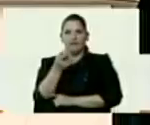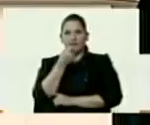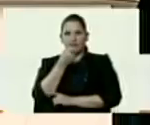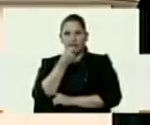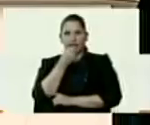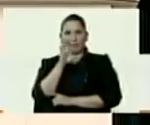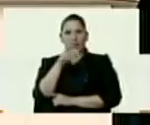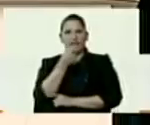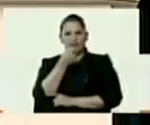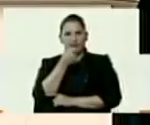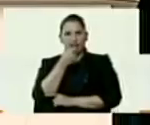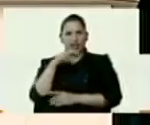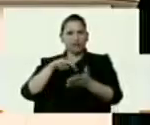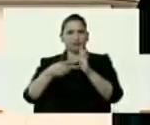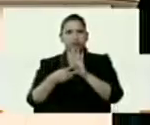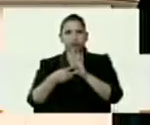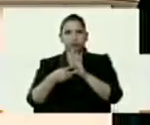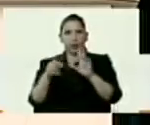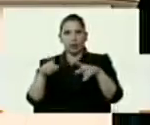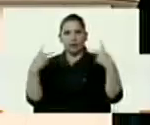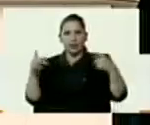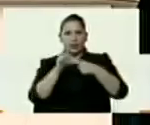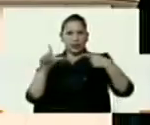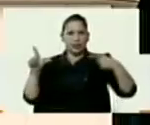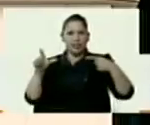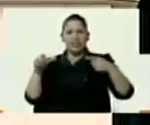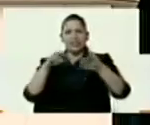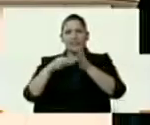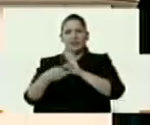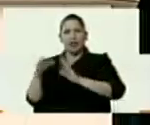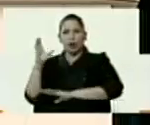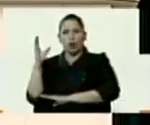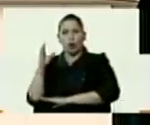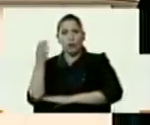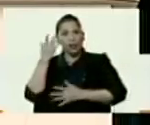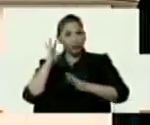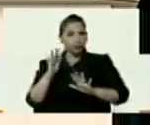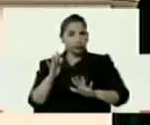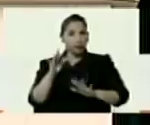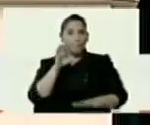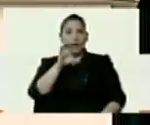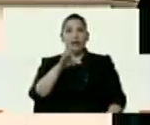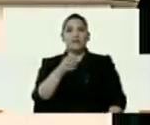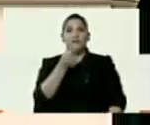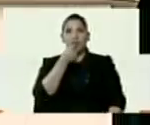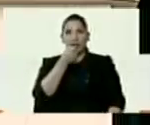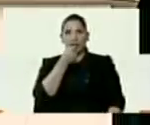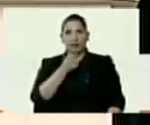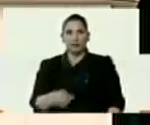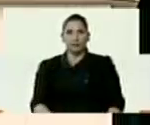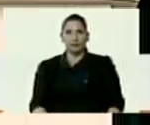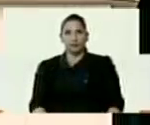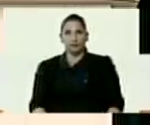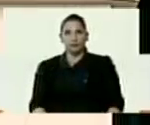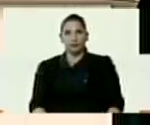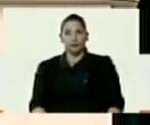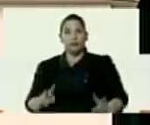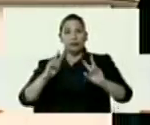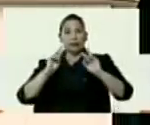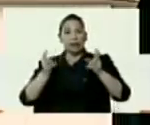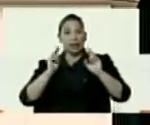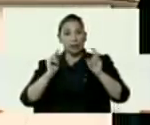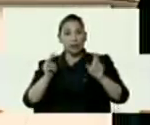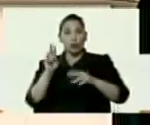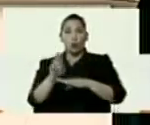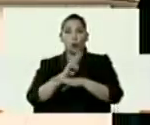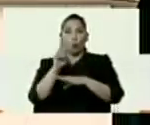país verde, para ellos, en la revista Semana, es Colombia. Resulta que la denominación de país verde era un término que se